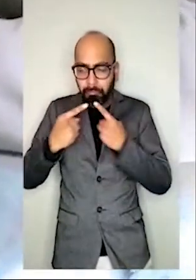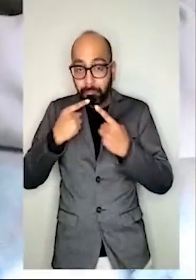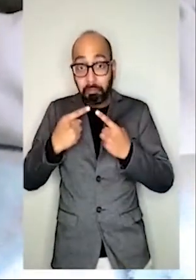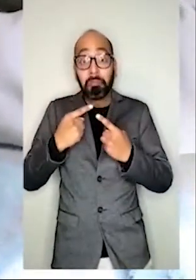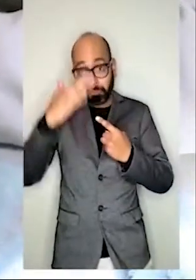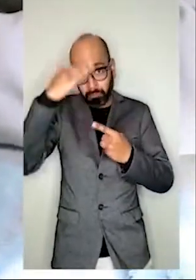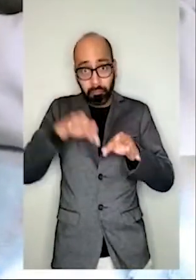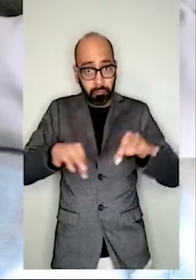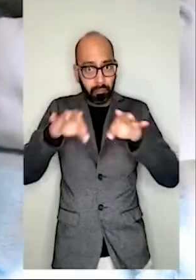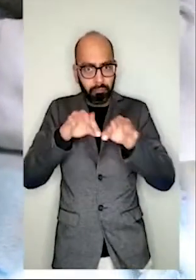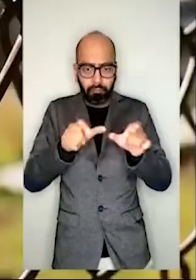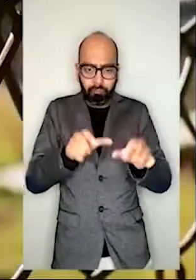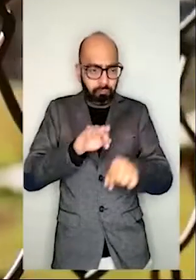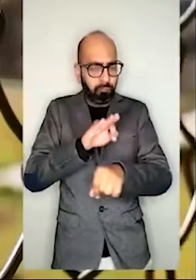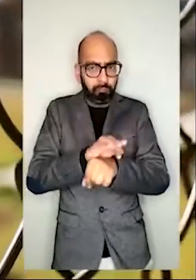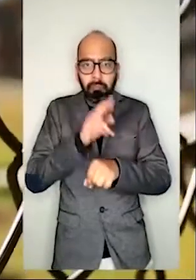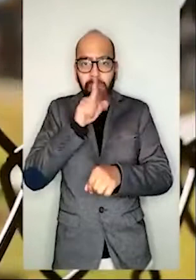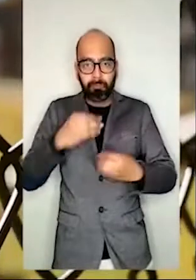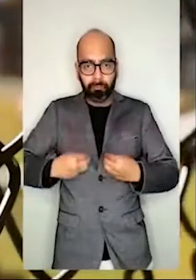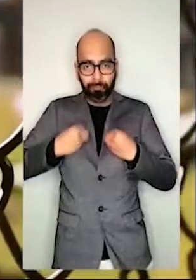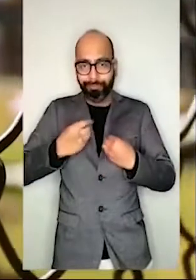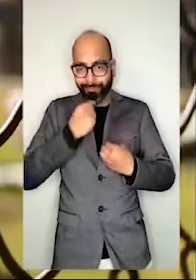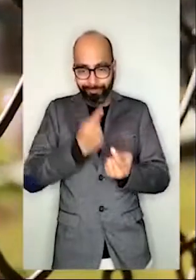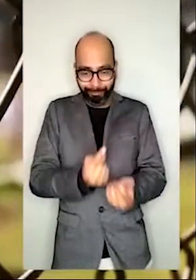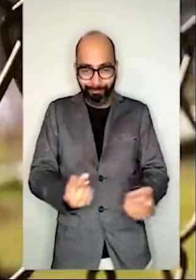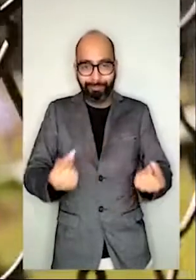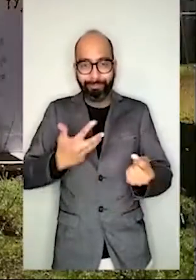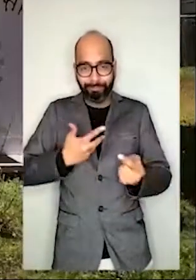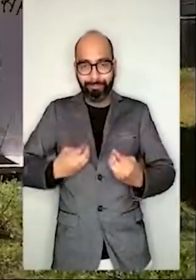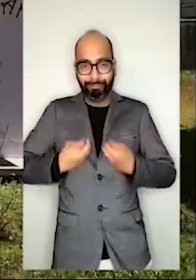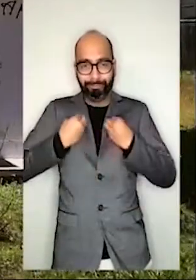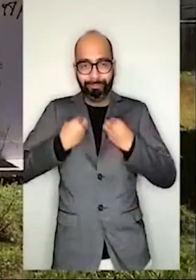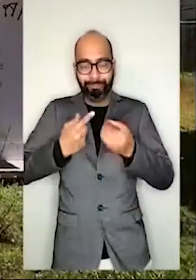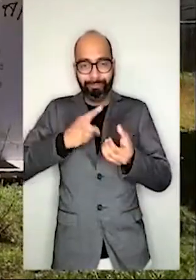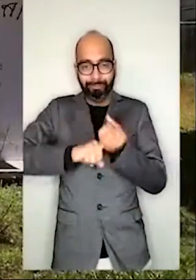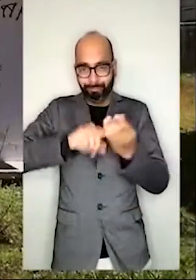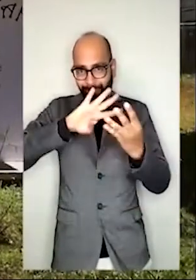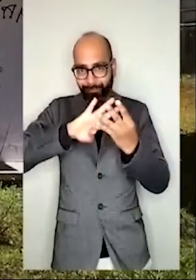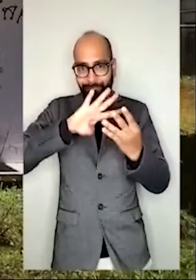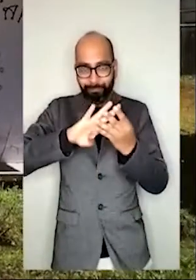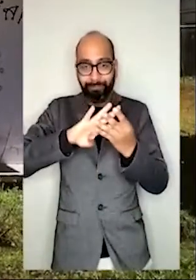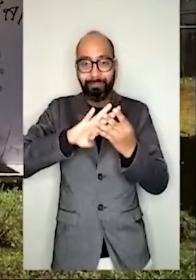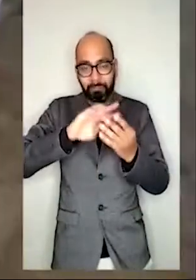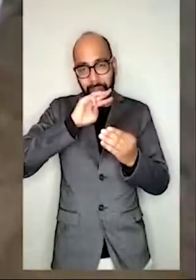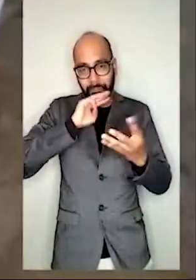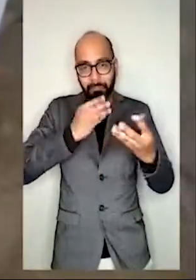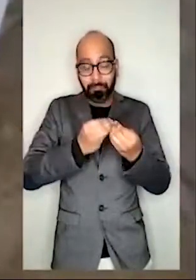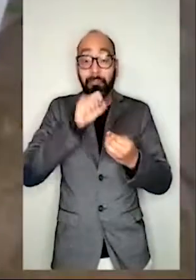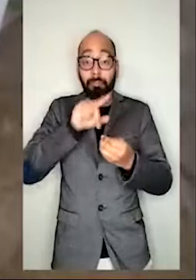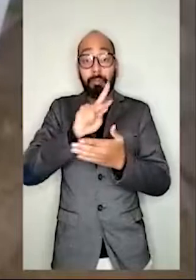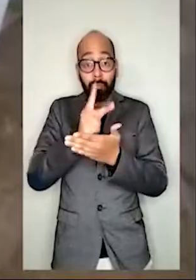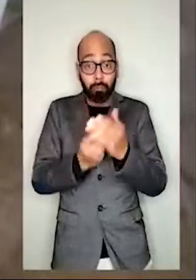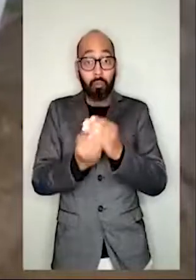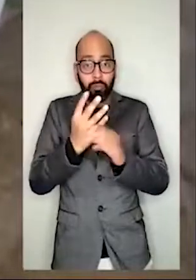Michoacán. Durante una reunión se destacó la importancia de proteger y generar mejores condiciones de vida a menores que habitan con su madre en el